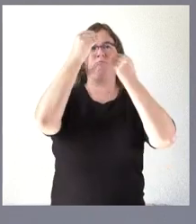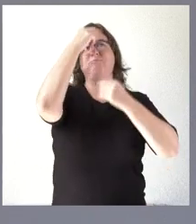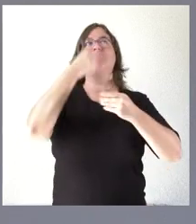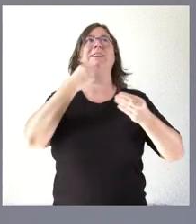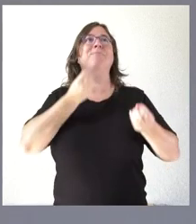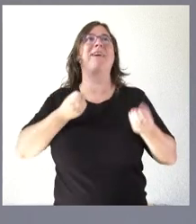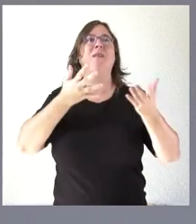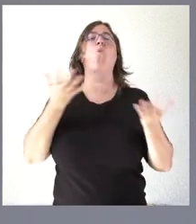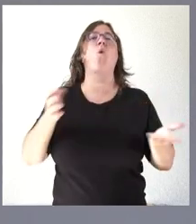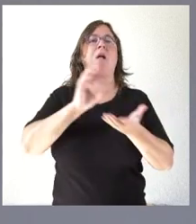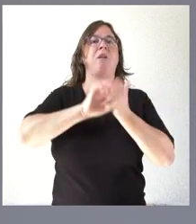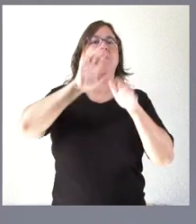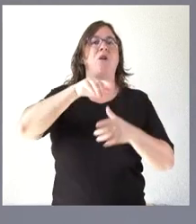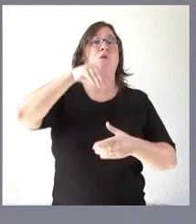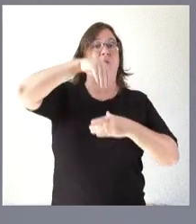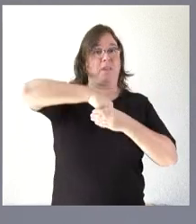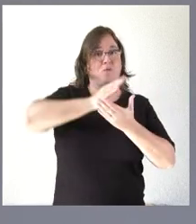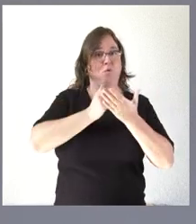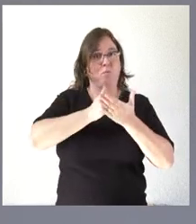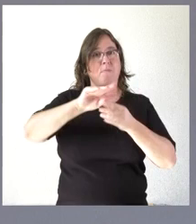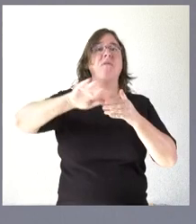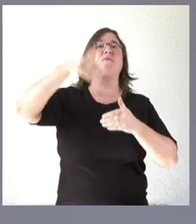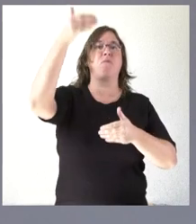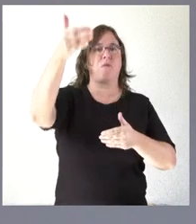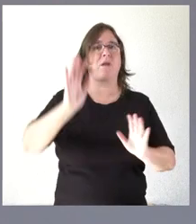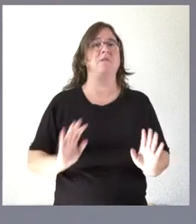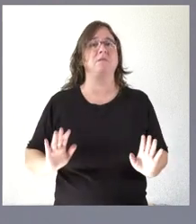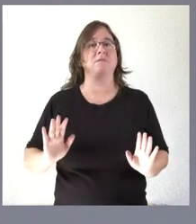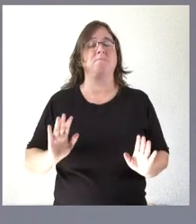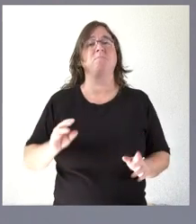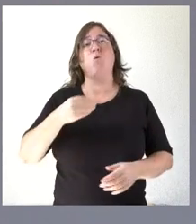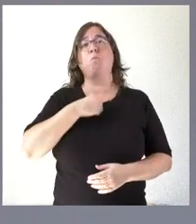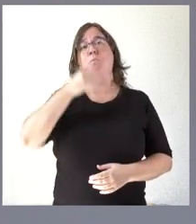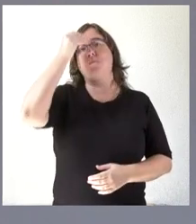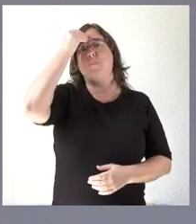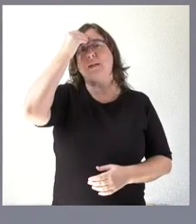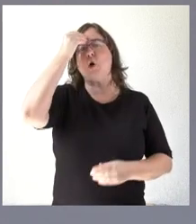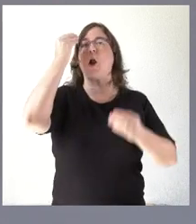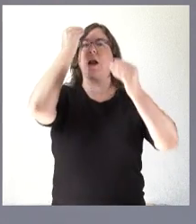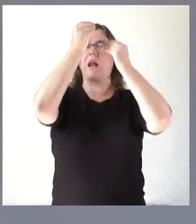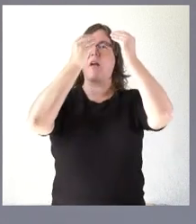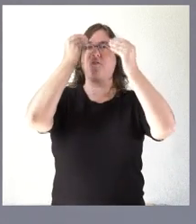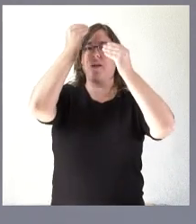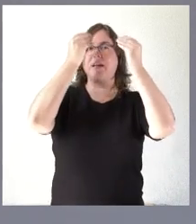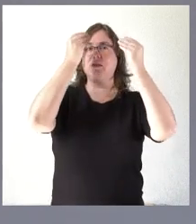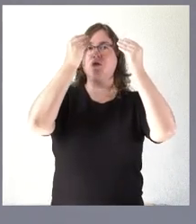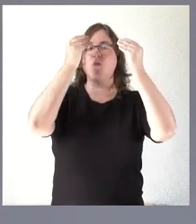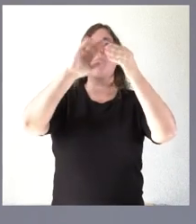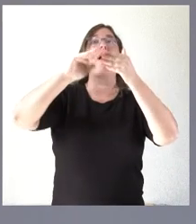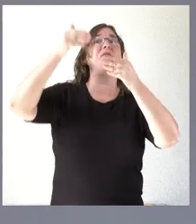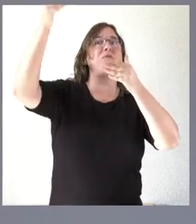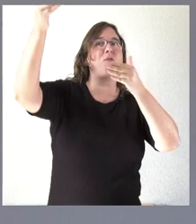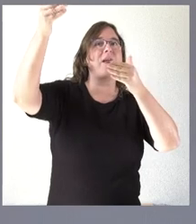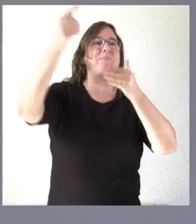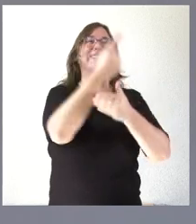de Castilla y León dentro y fuera de Castilla y León que merecemos desde ese punto de vista yo creo que la reflexión no solamente es hacia el exterior sino también